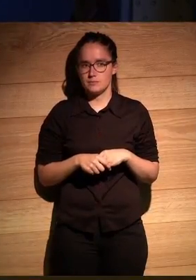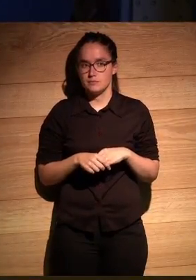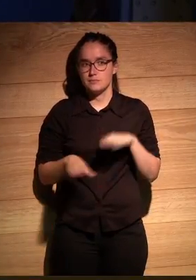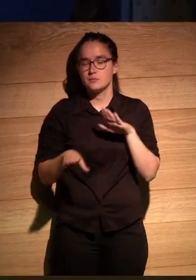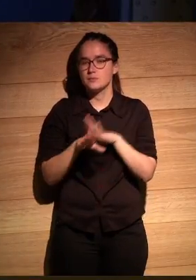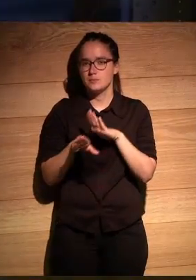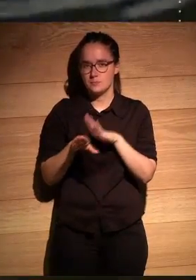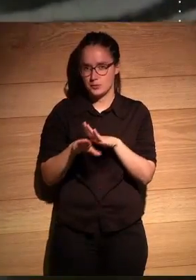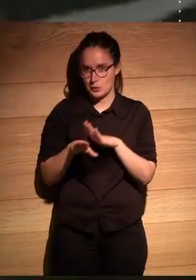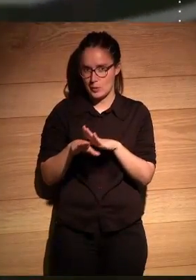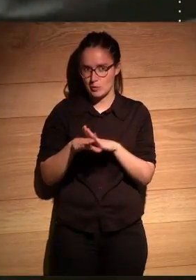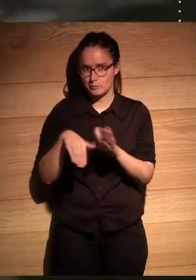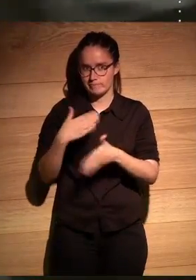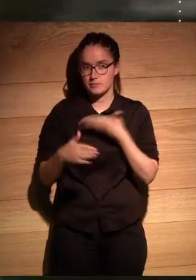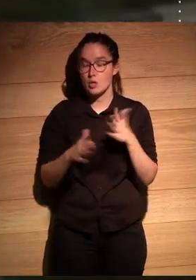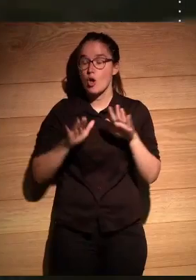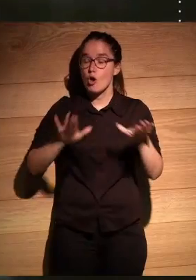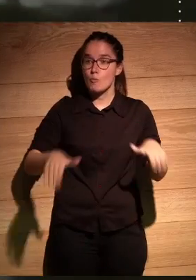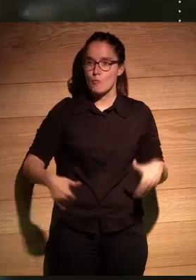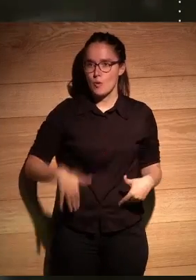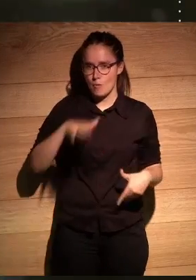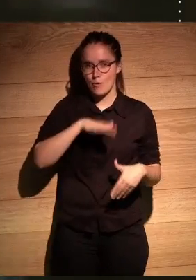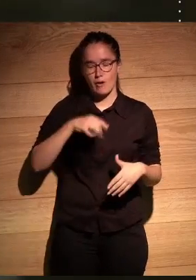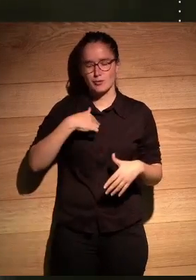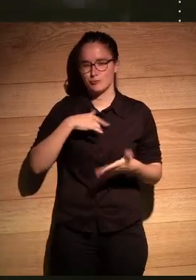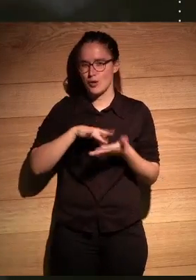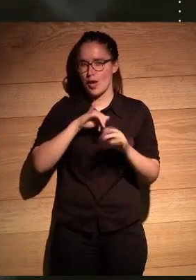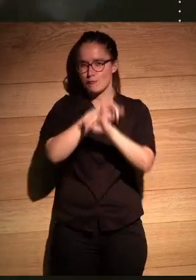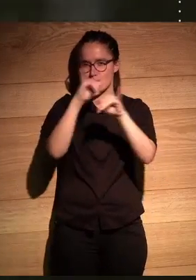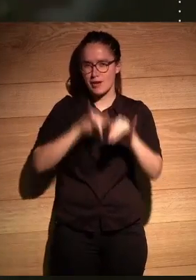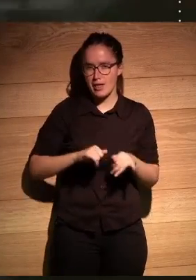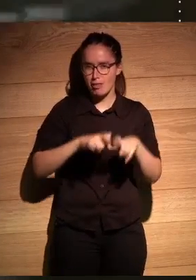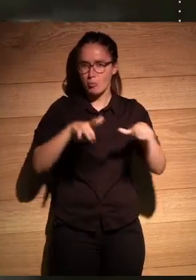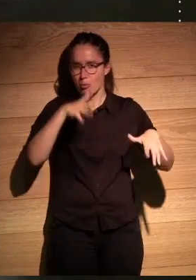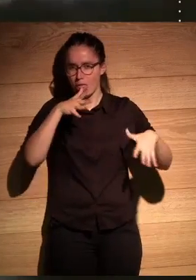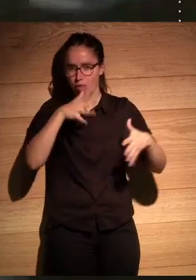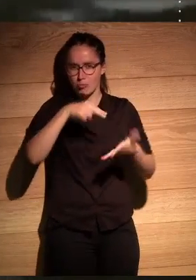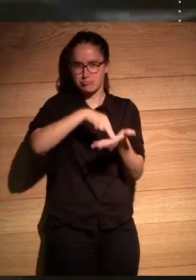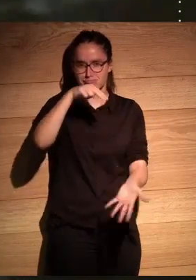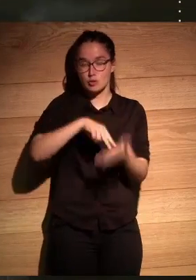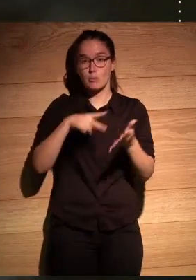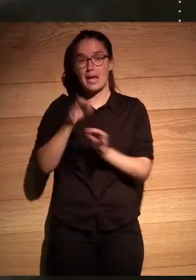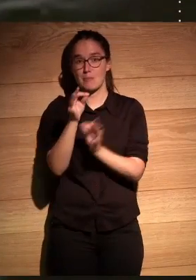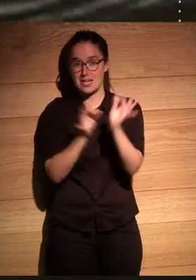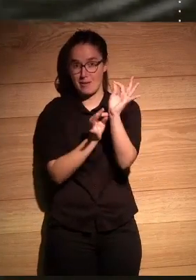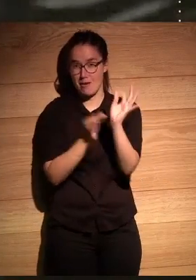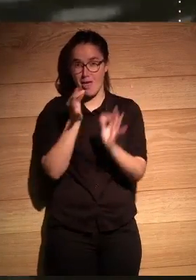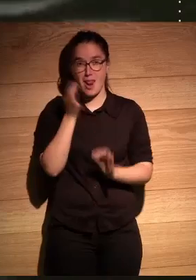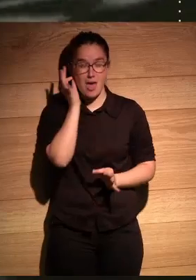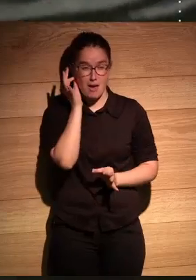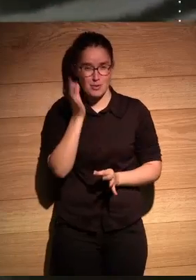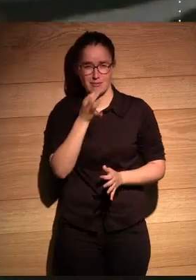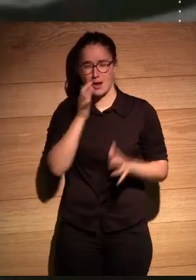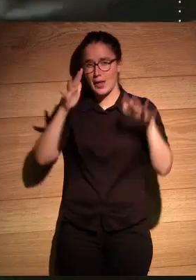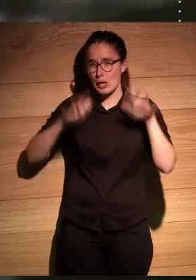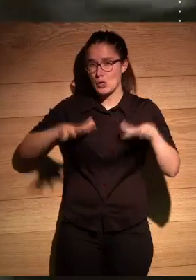continuamos vuelvo al lugar en el que he sido feliz saltando charcos con mi hermana gemela en aquellas tardes de lluvia en